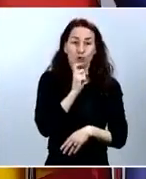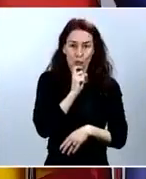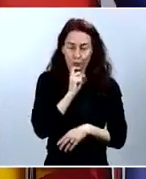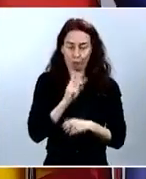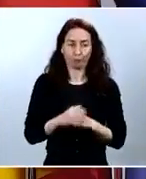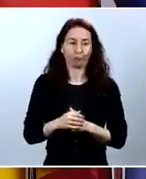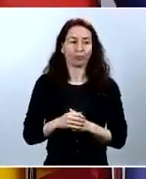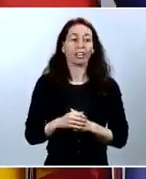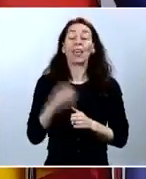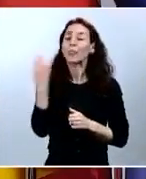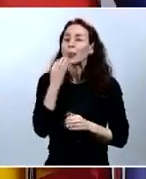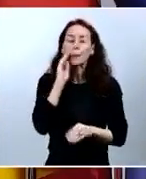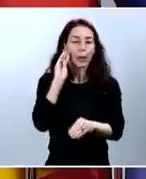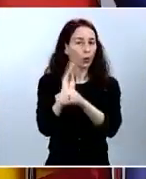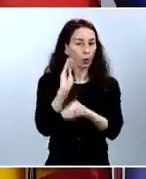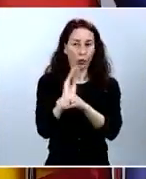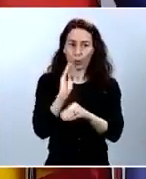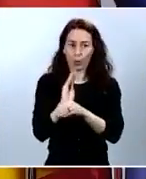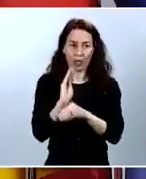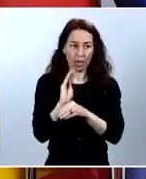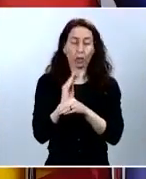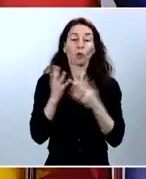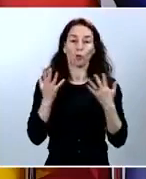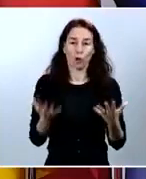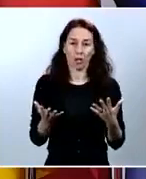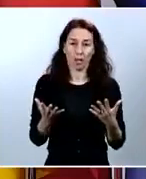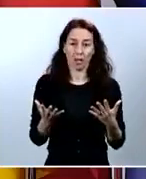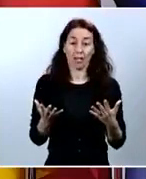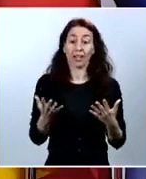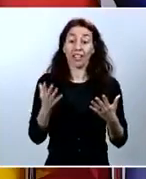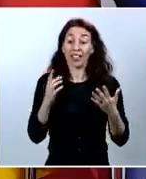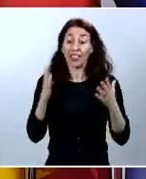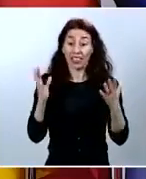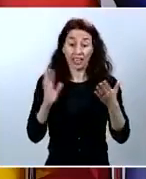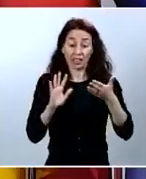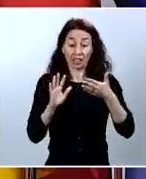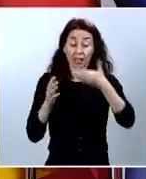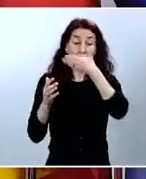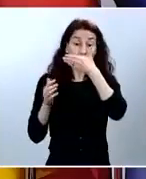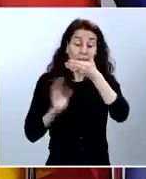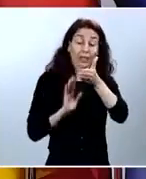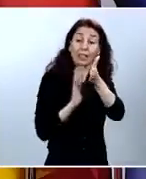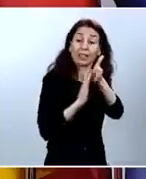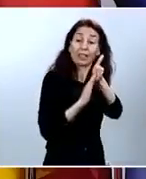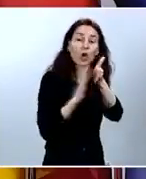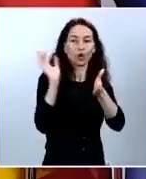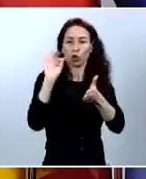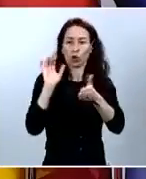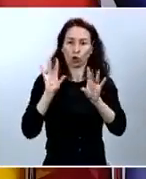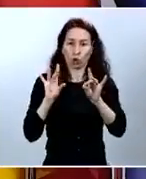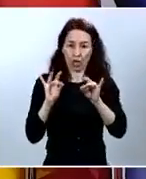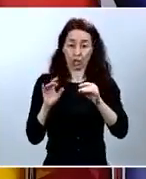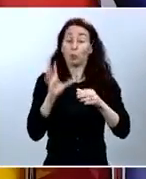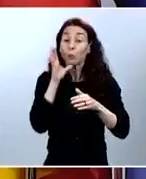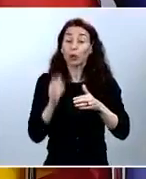cuidado de no tocarla por dentro. Porque cuando la tocas por dentro, que es donde está el virus,